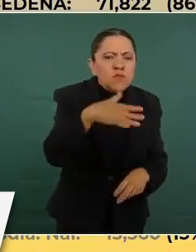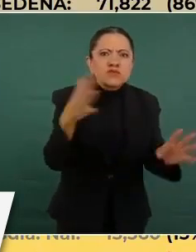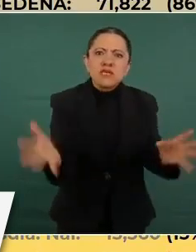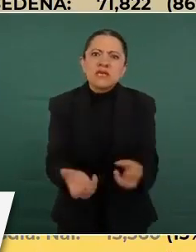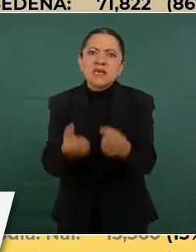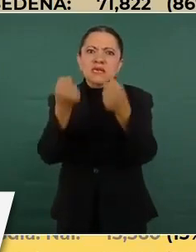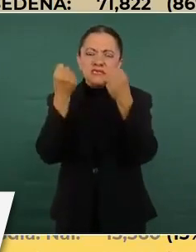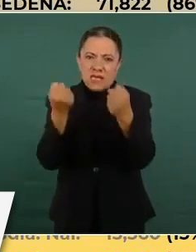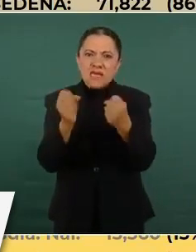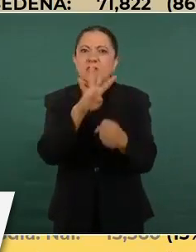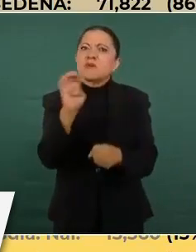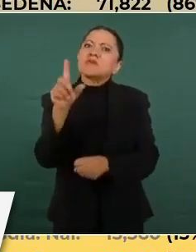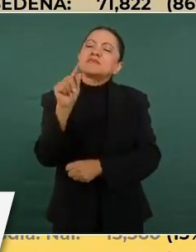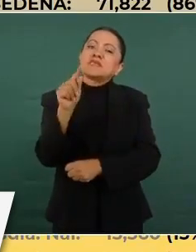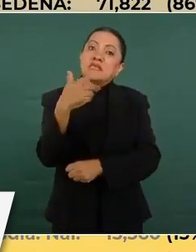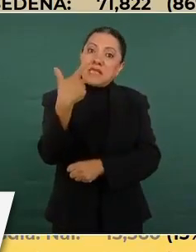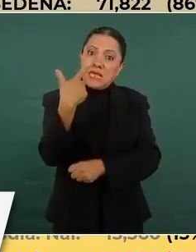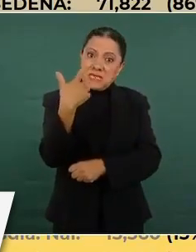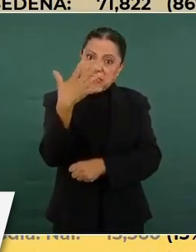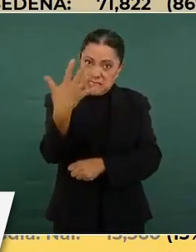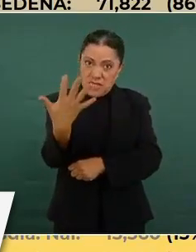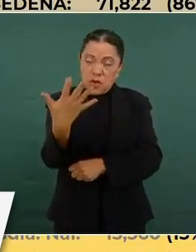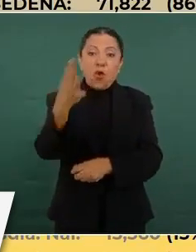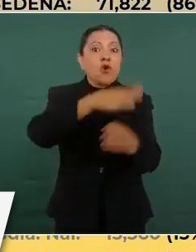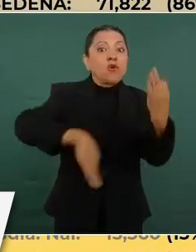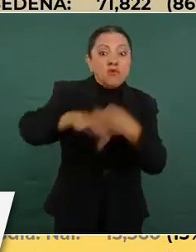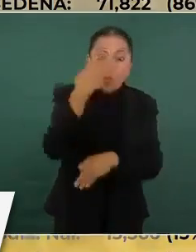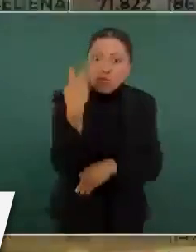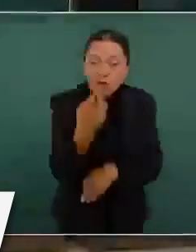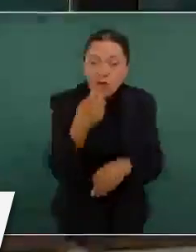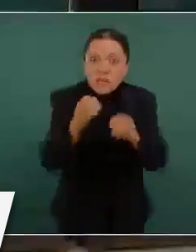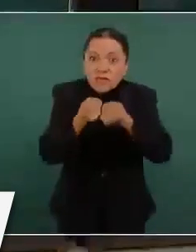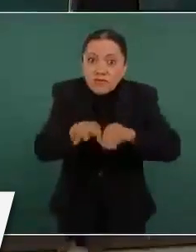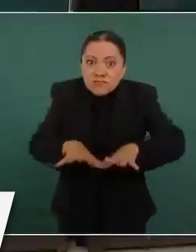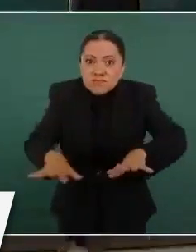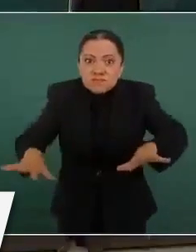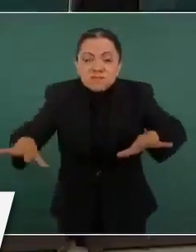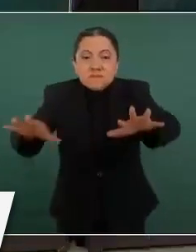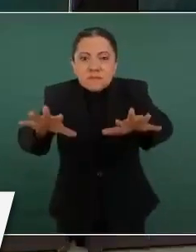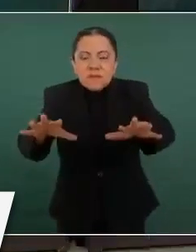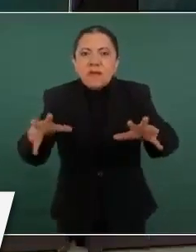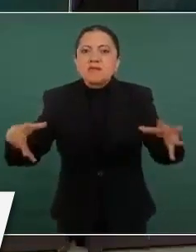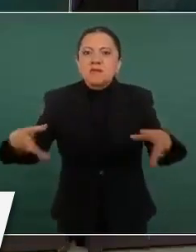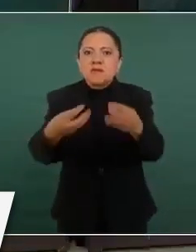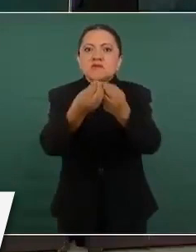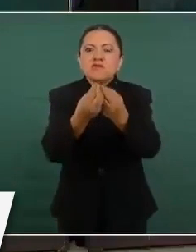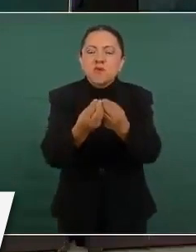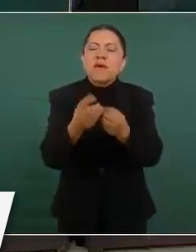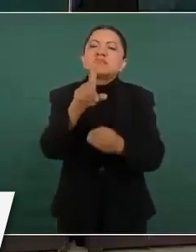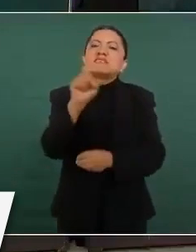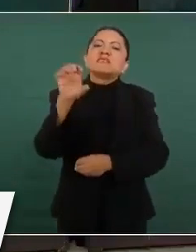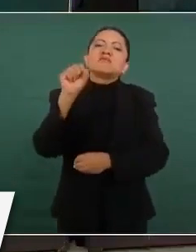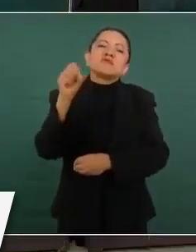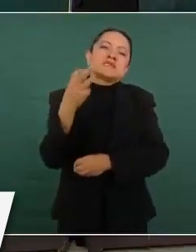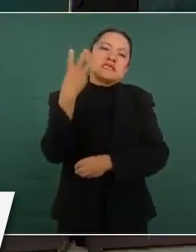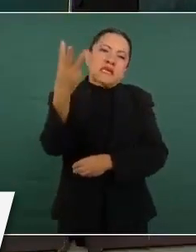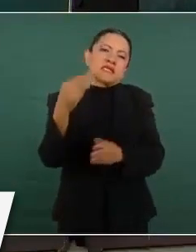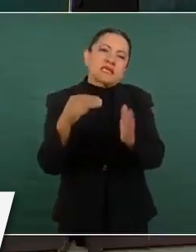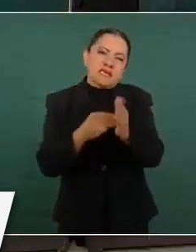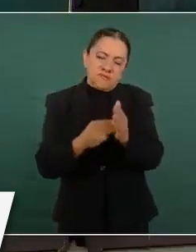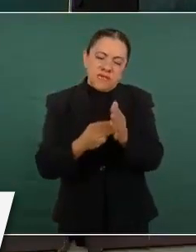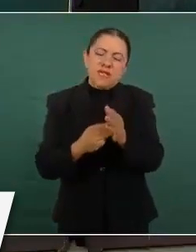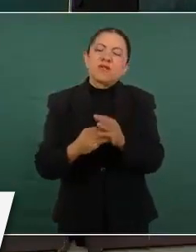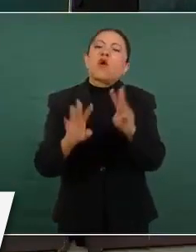servicios en los que tenemos desplegado al personal suman 163 mil 803